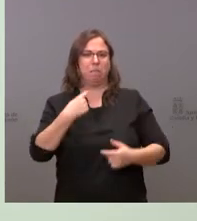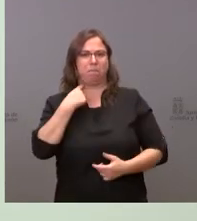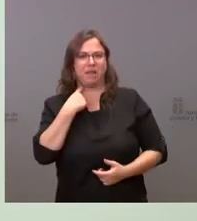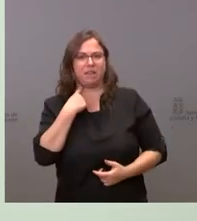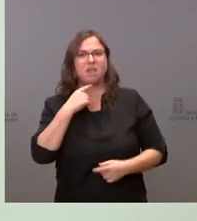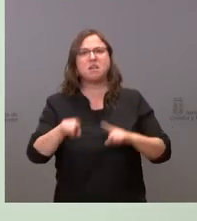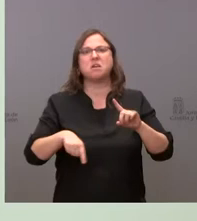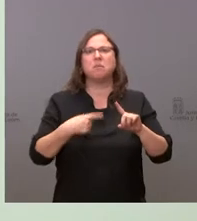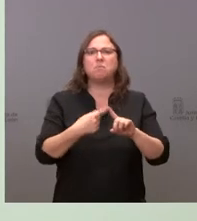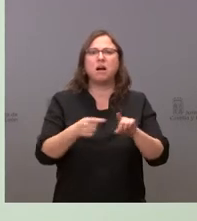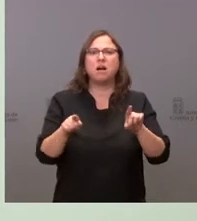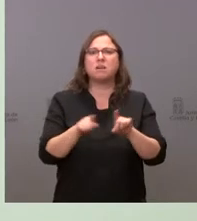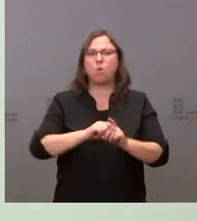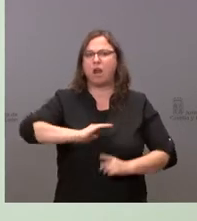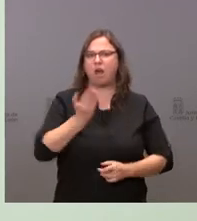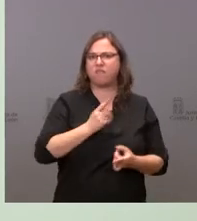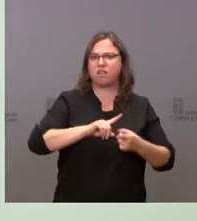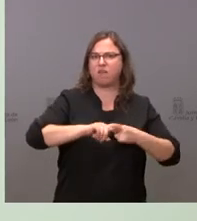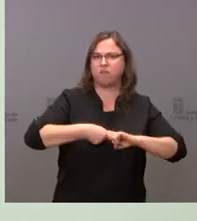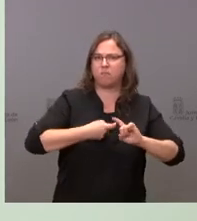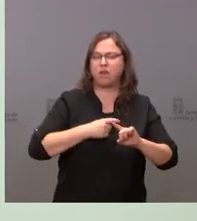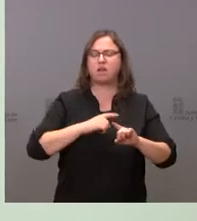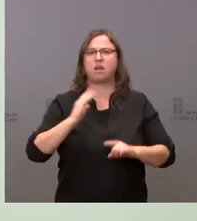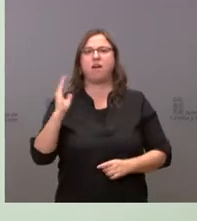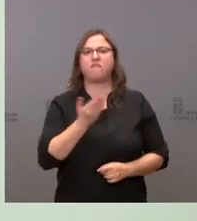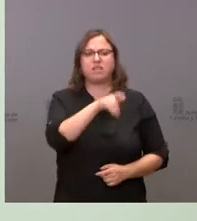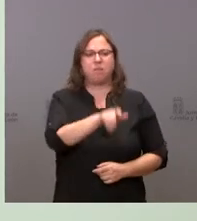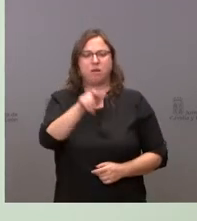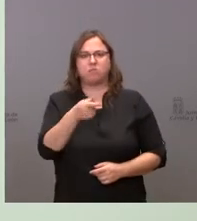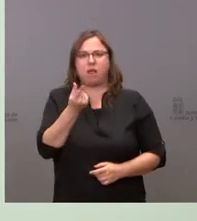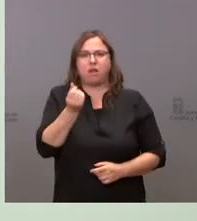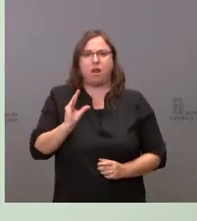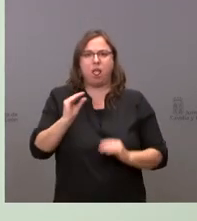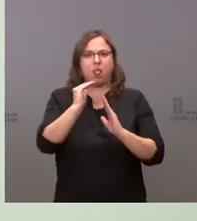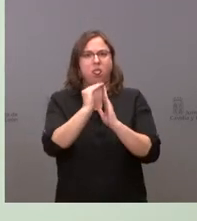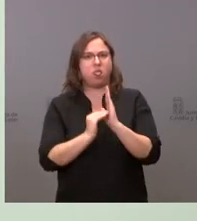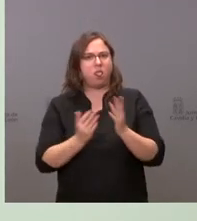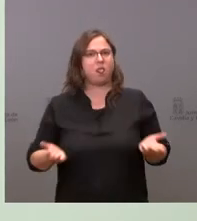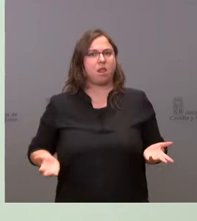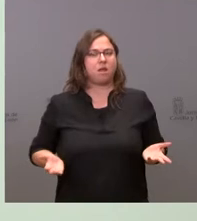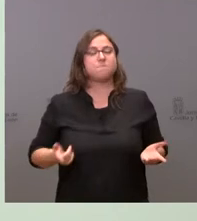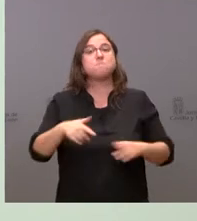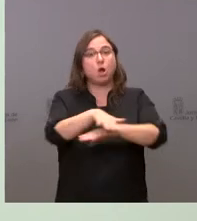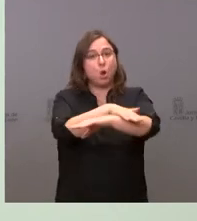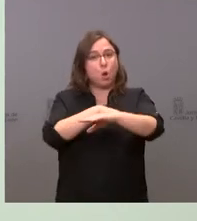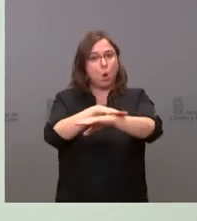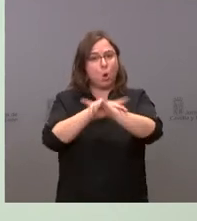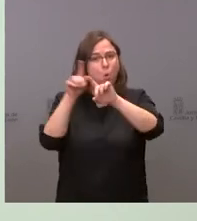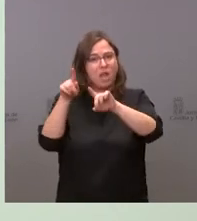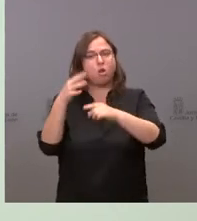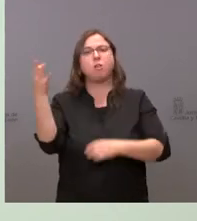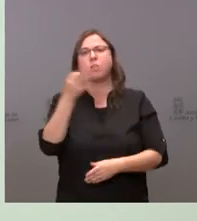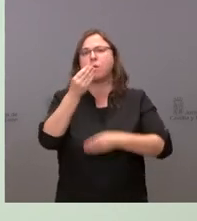el bolsillo de las personas y de las familias. Por tanto, yo creo que lo que tiene que hacer el Gobierno es tomar medidas